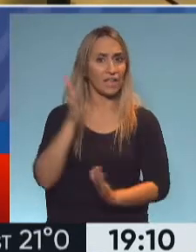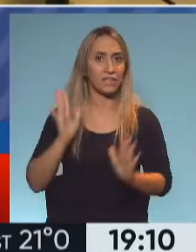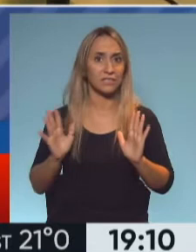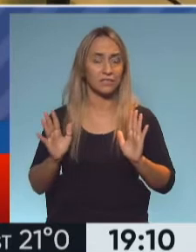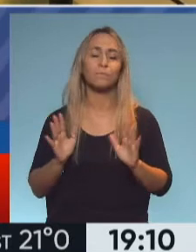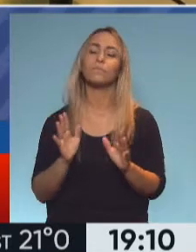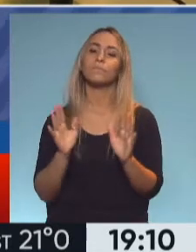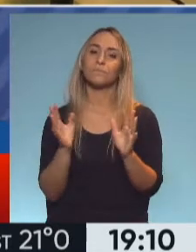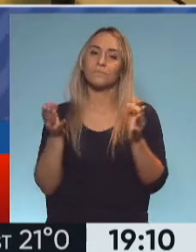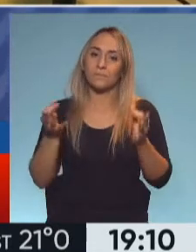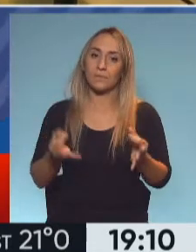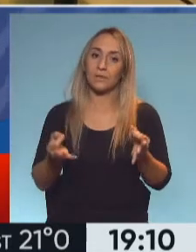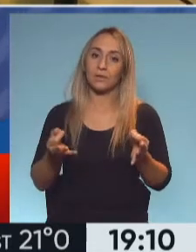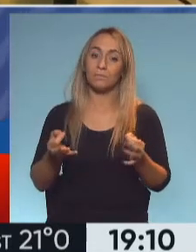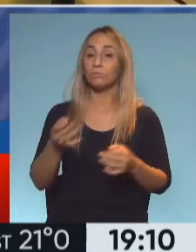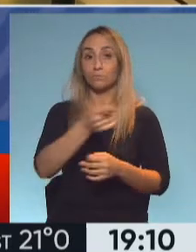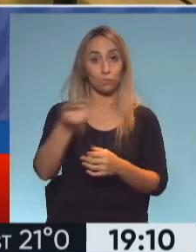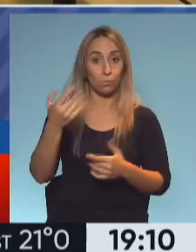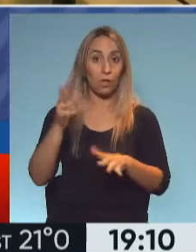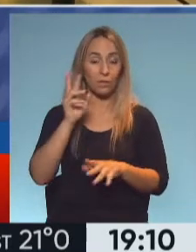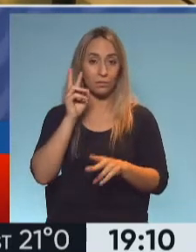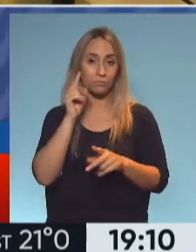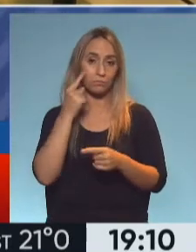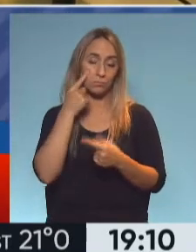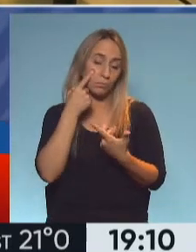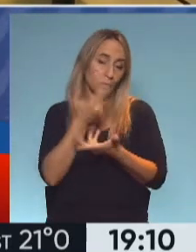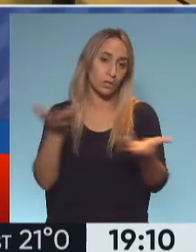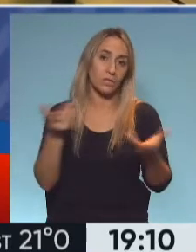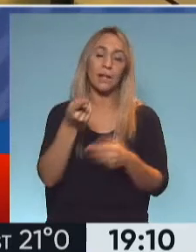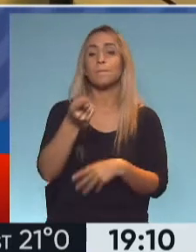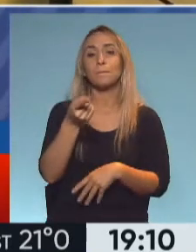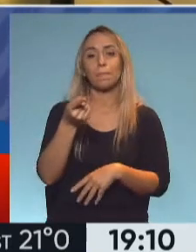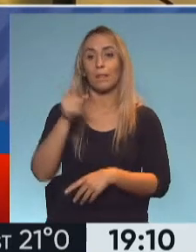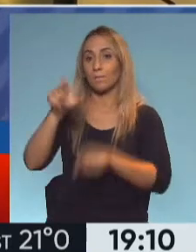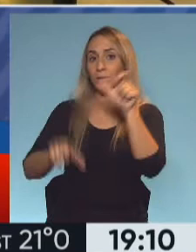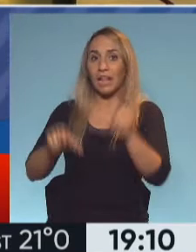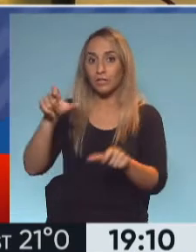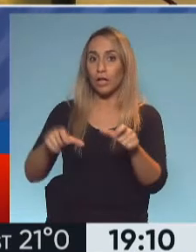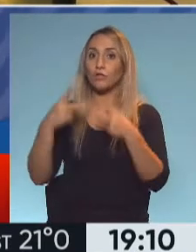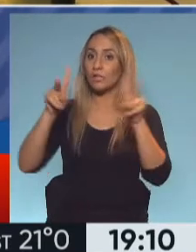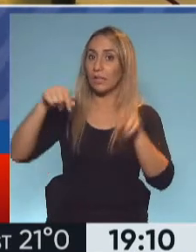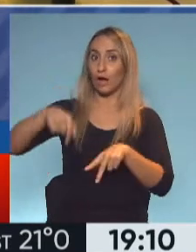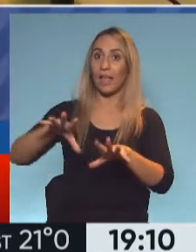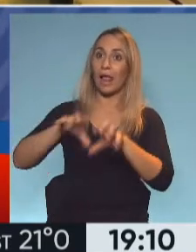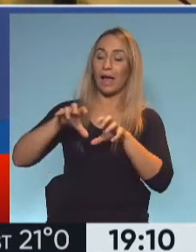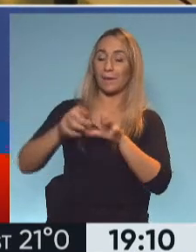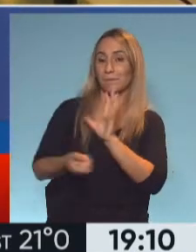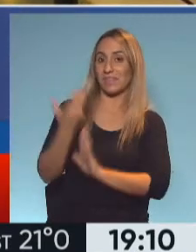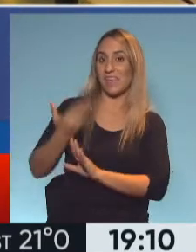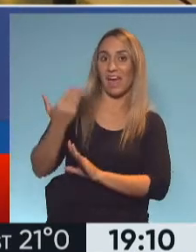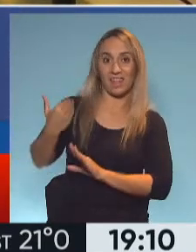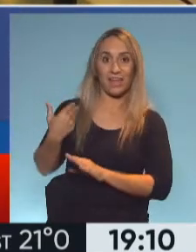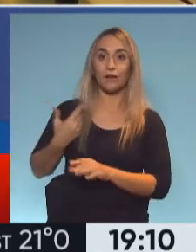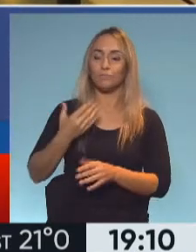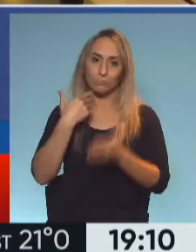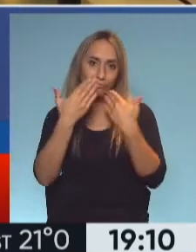parece bien, tenemos la posibilidad de escuchar y ver testimonios de los turistas en el día de hoy por la mañana. Dale, Gaby. Y después nos vas a contar si